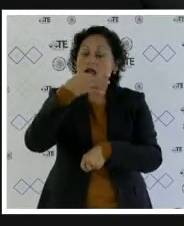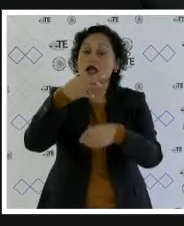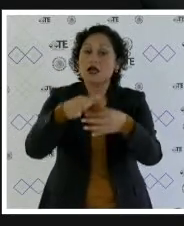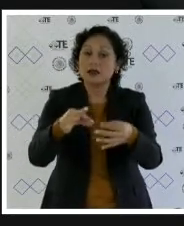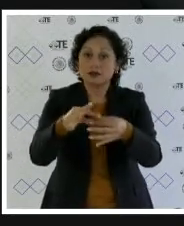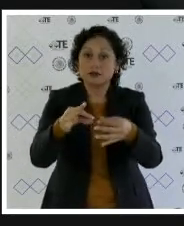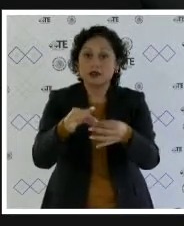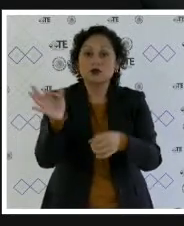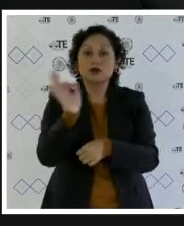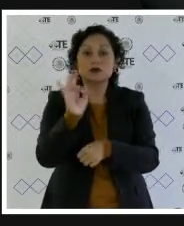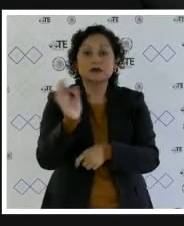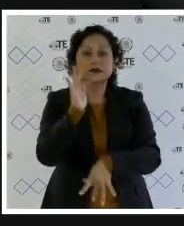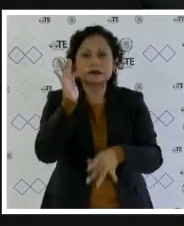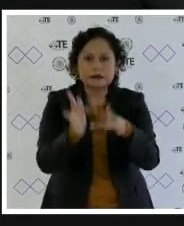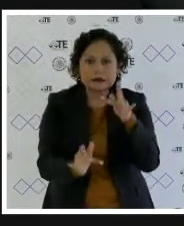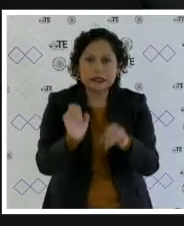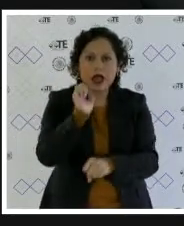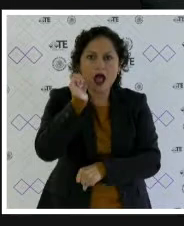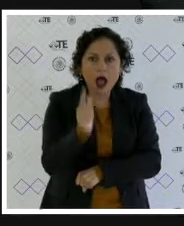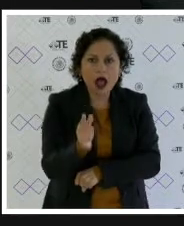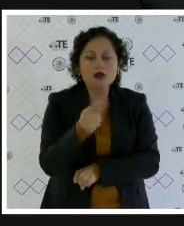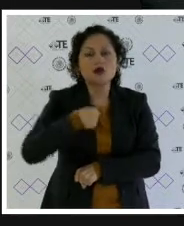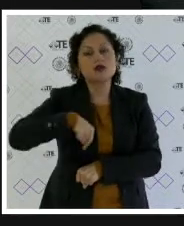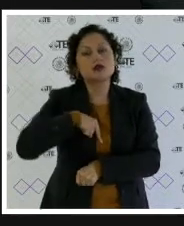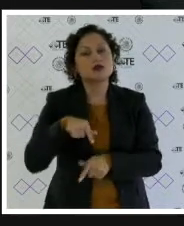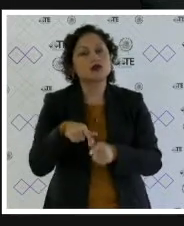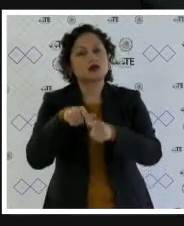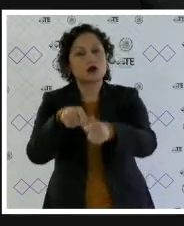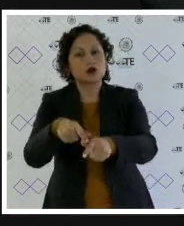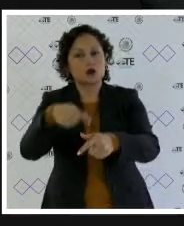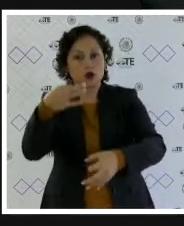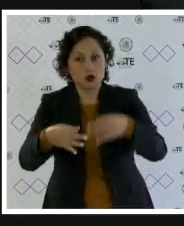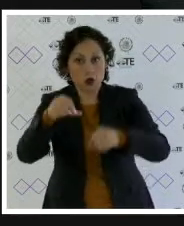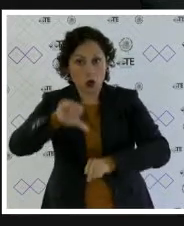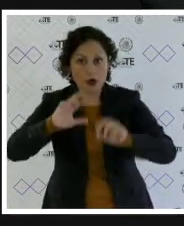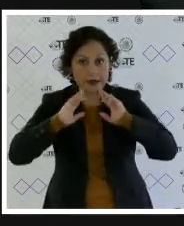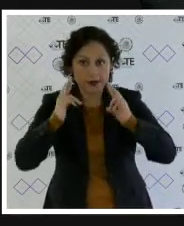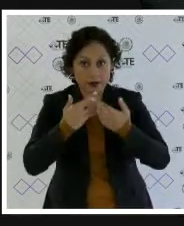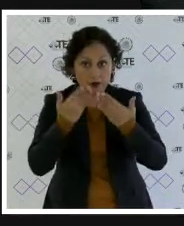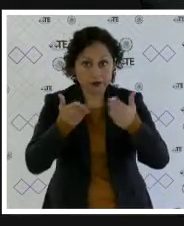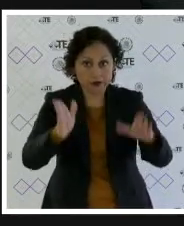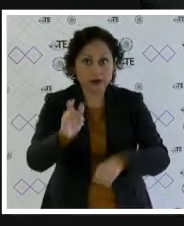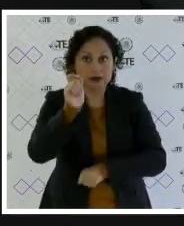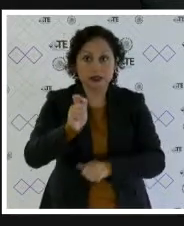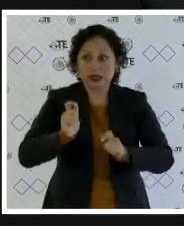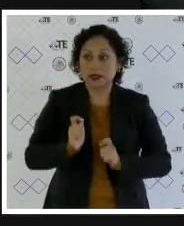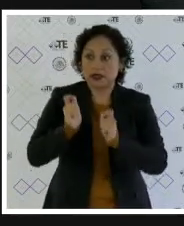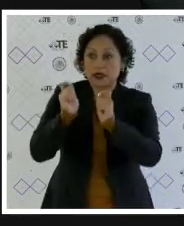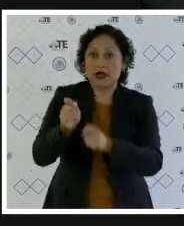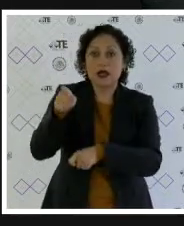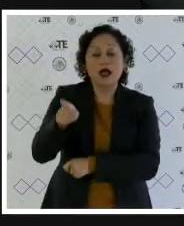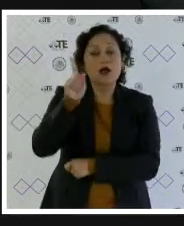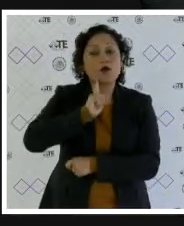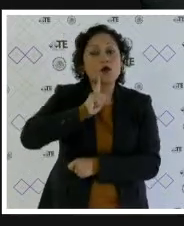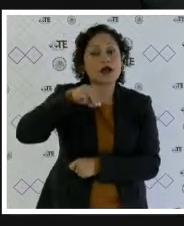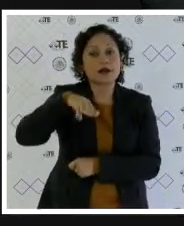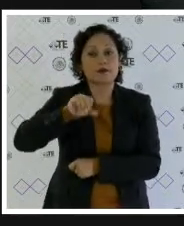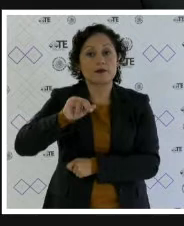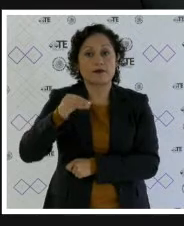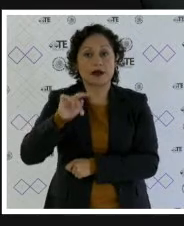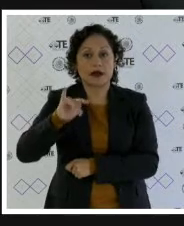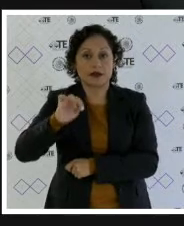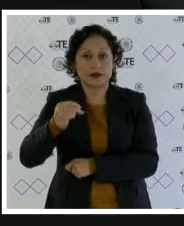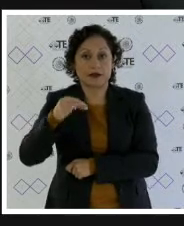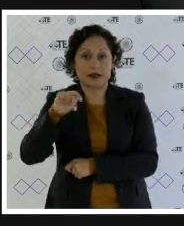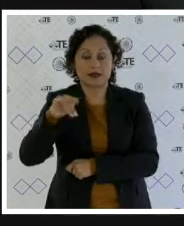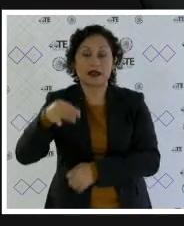presentarse alguna falla para dar continuidad a los trabajos del Pleno en esta sesión pública, quedaría a cargo la magistrada Marta Alejandra Chávez